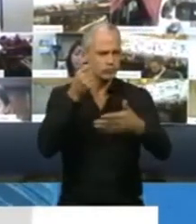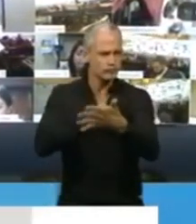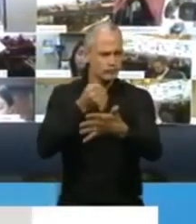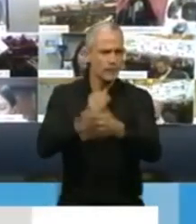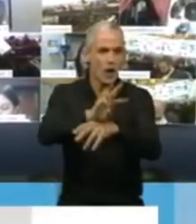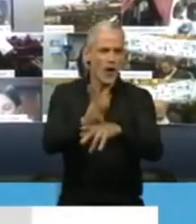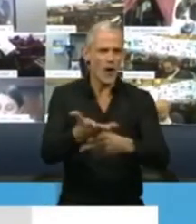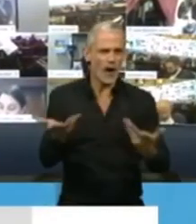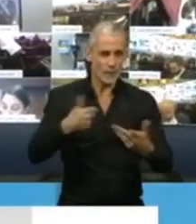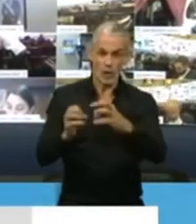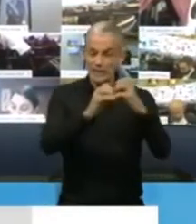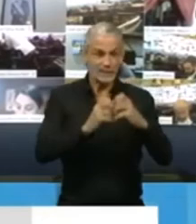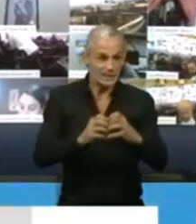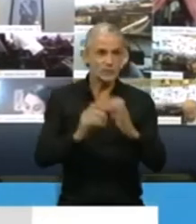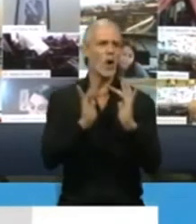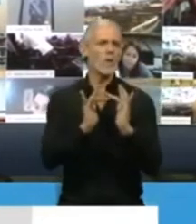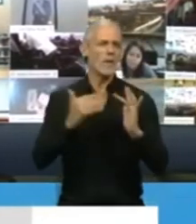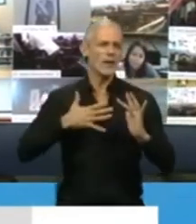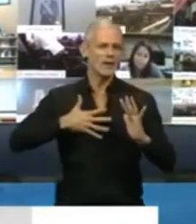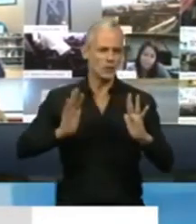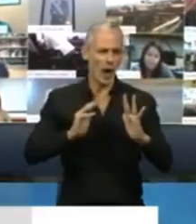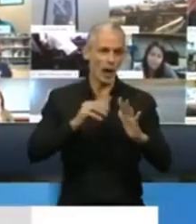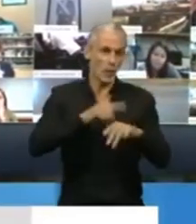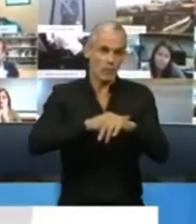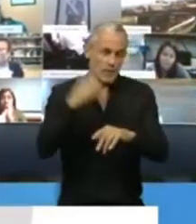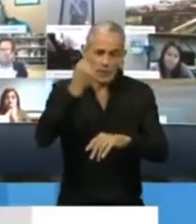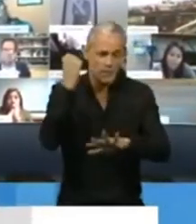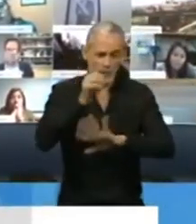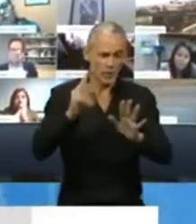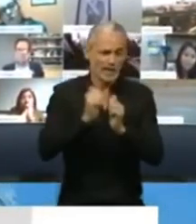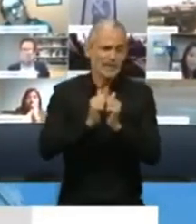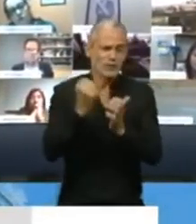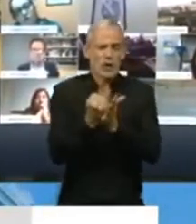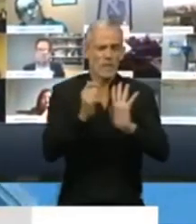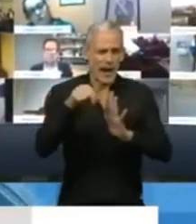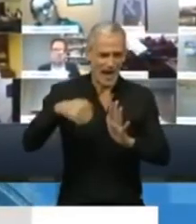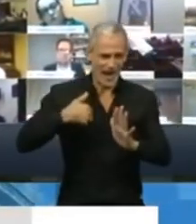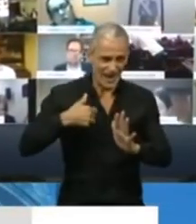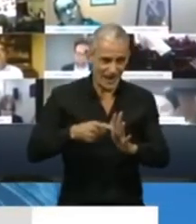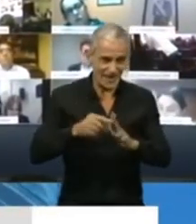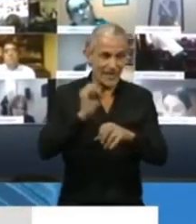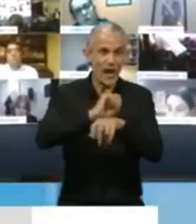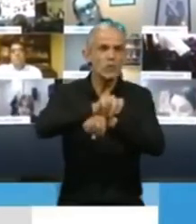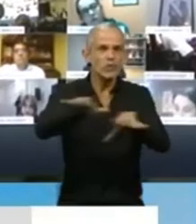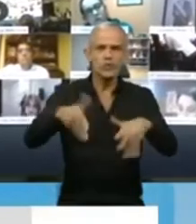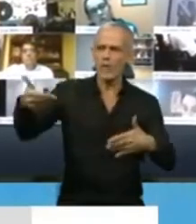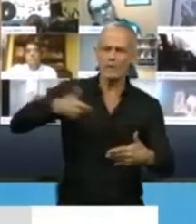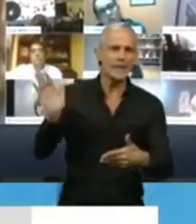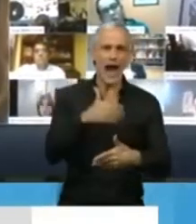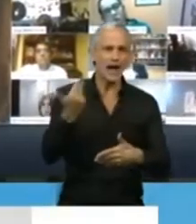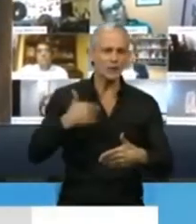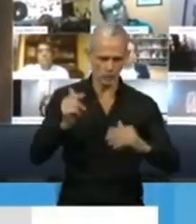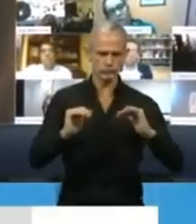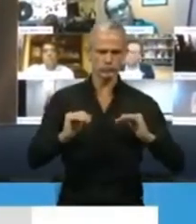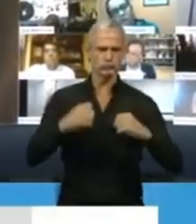Hoy nos toca sesionar de manera virtual en un momento histórico para esta Cámara y para nuestro país. La pandemia nos exige a todos que estemos a la